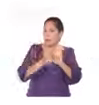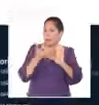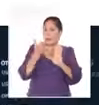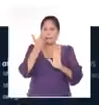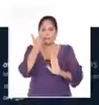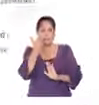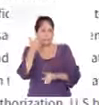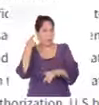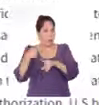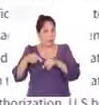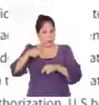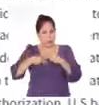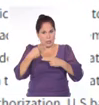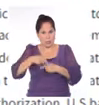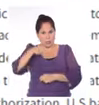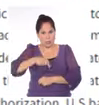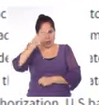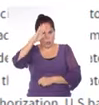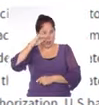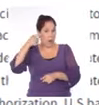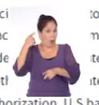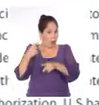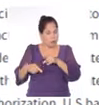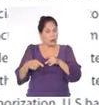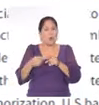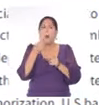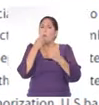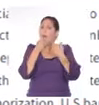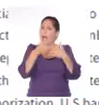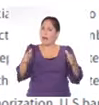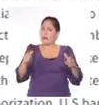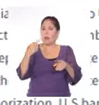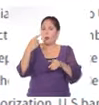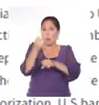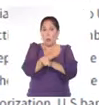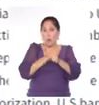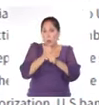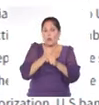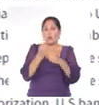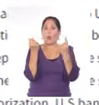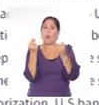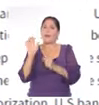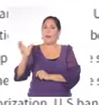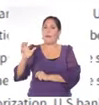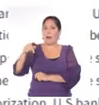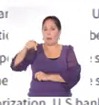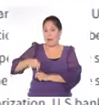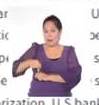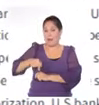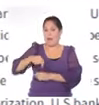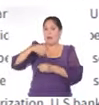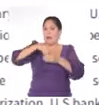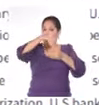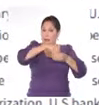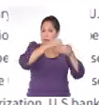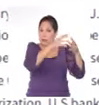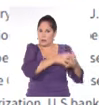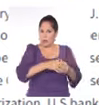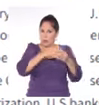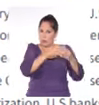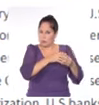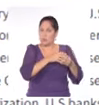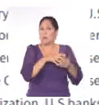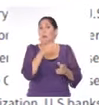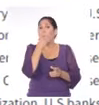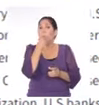móviles hechas en Cuba. También se permitiría la apertura y uso desde Cuba de cuentas bancarias radicadas en Estados Unidos, incluyendo el empleo de